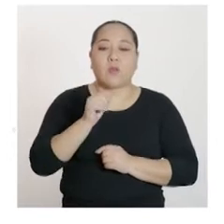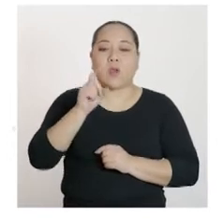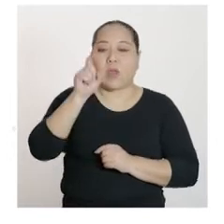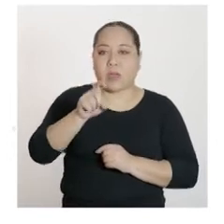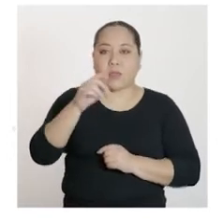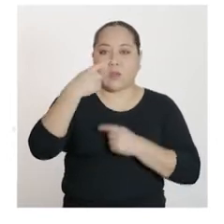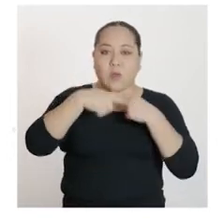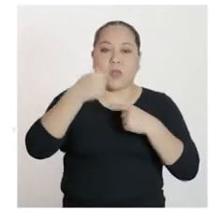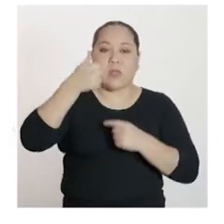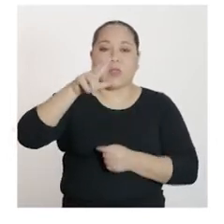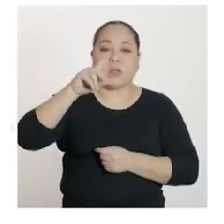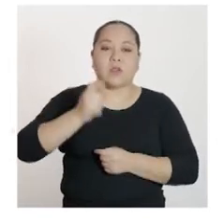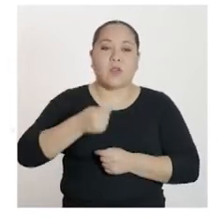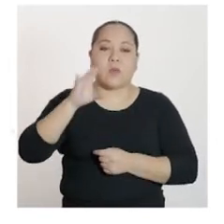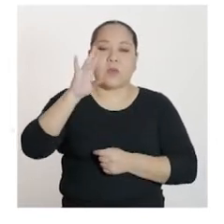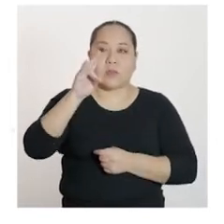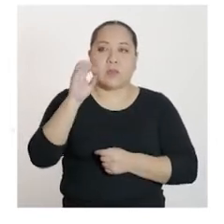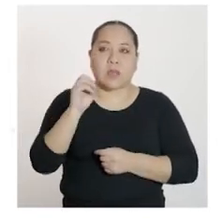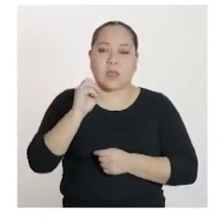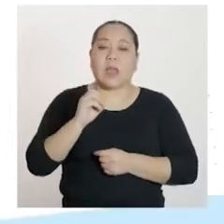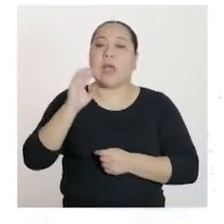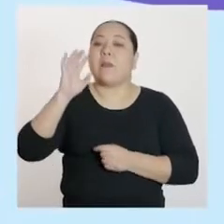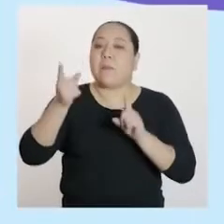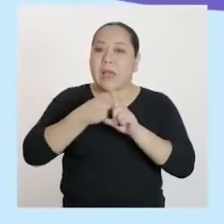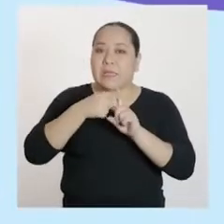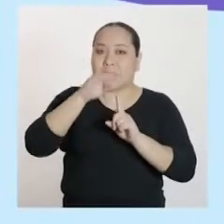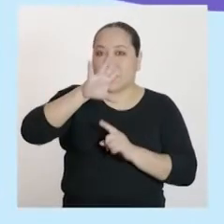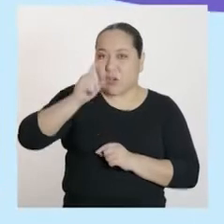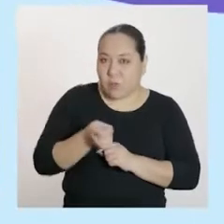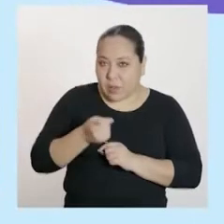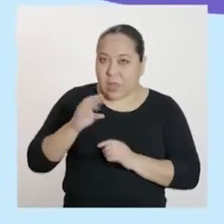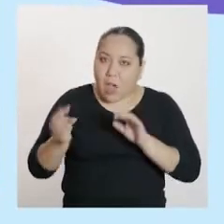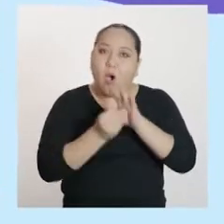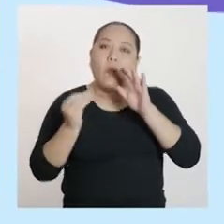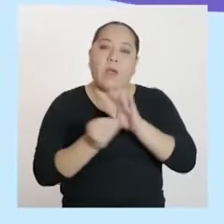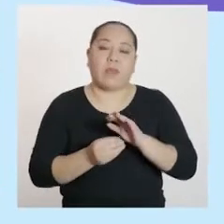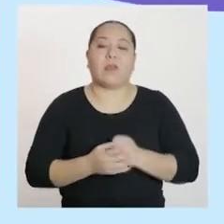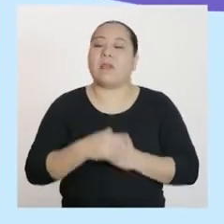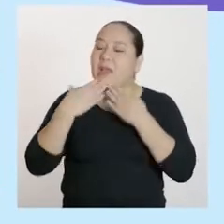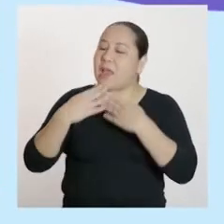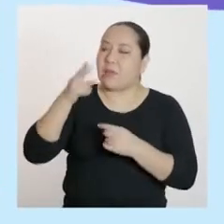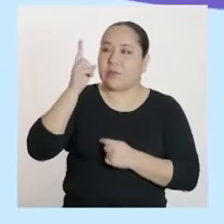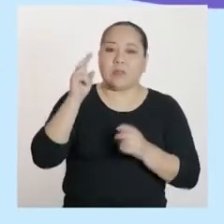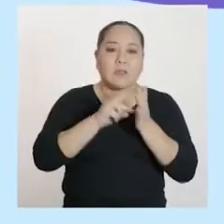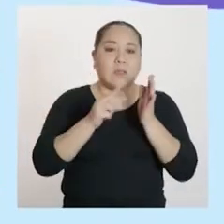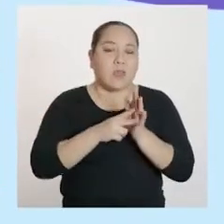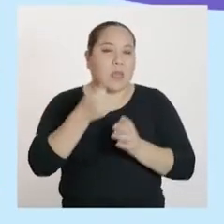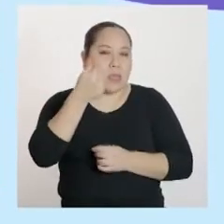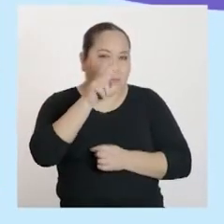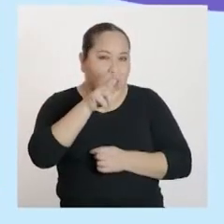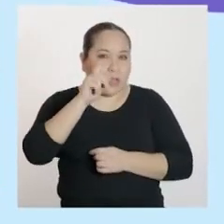,75 millares adicionales. Muchas gracias, profesora. Eso significa que al vender 13